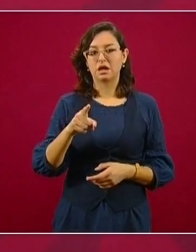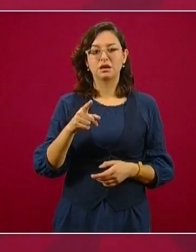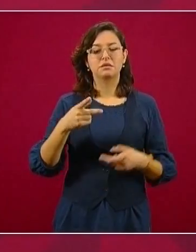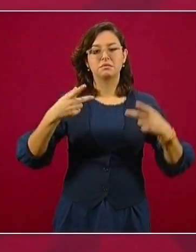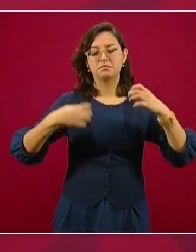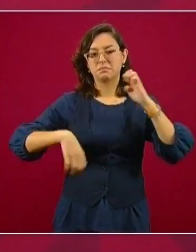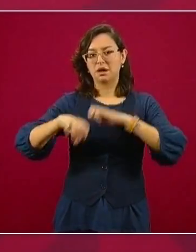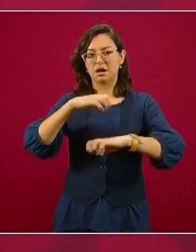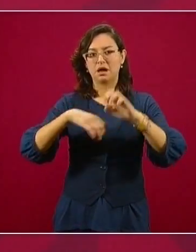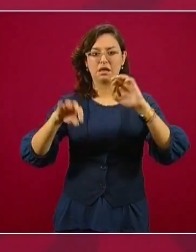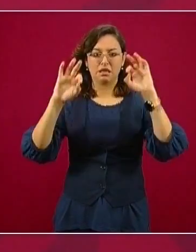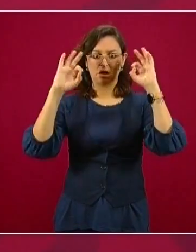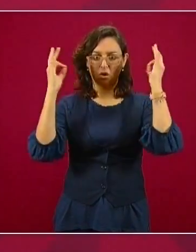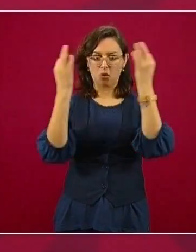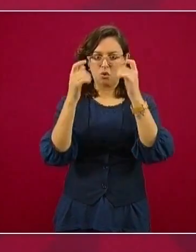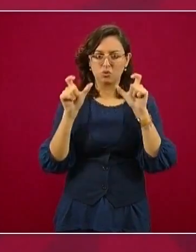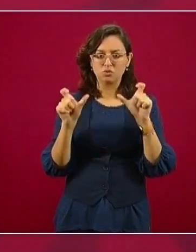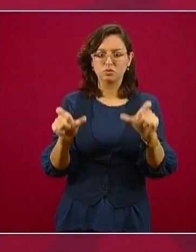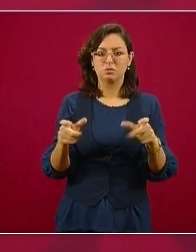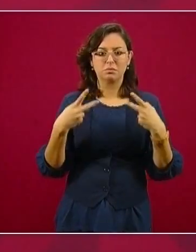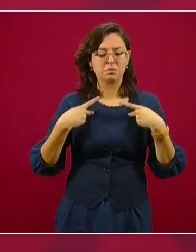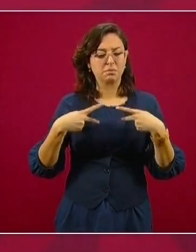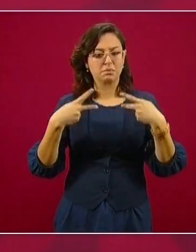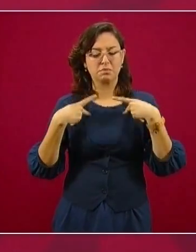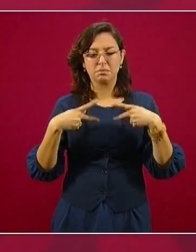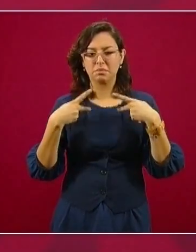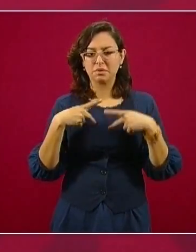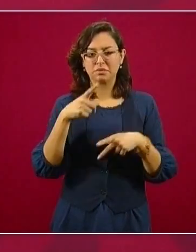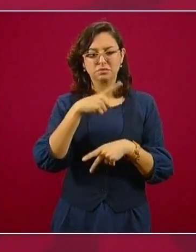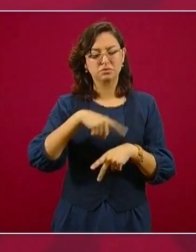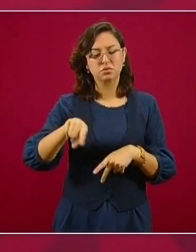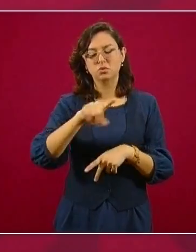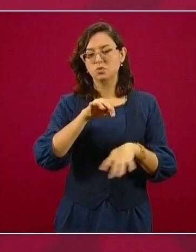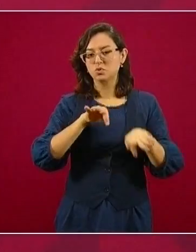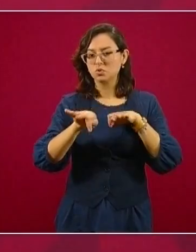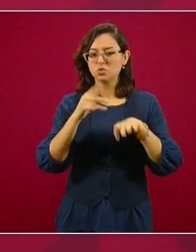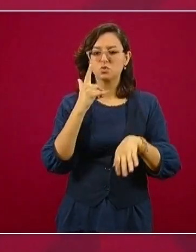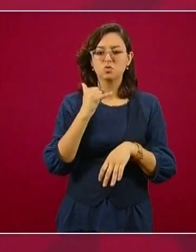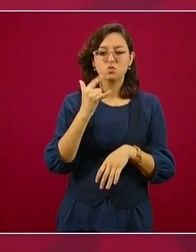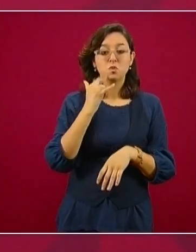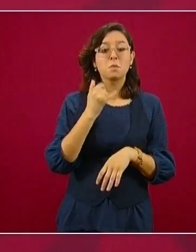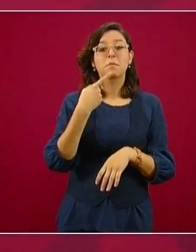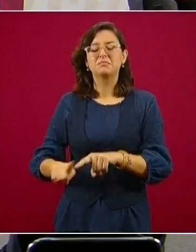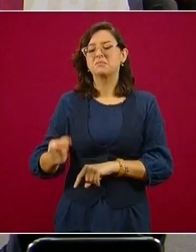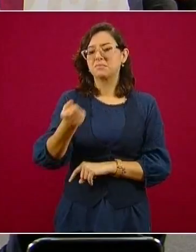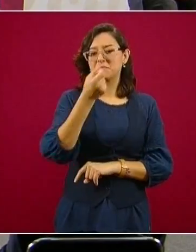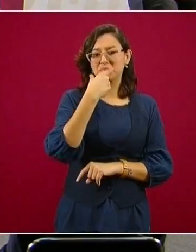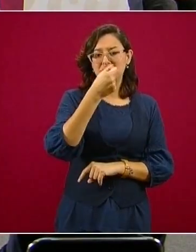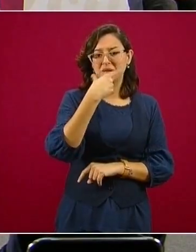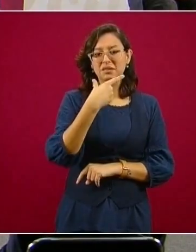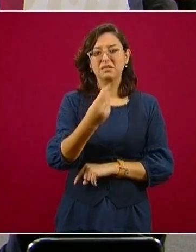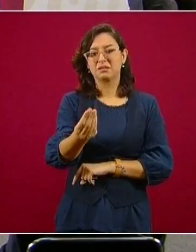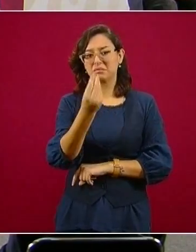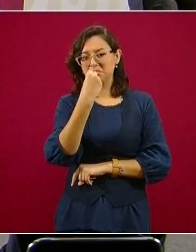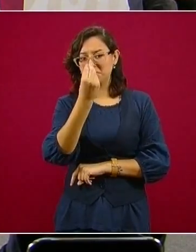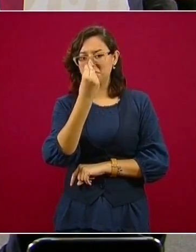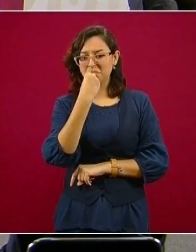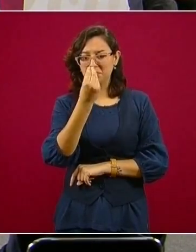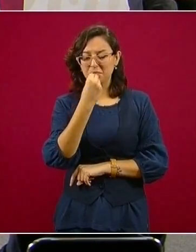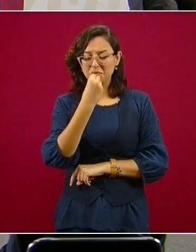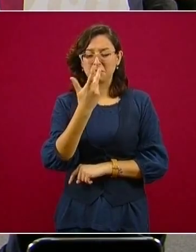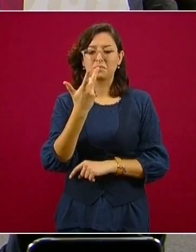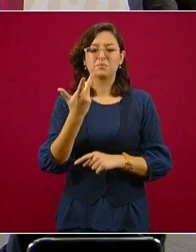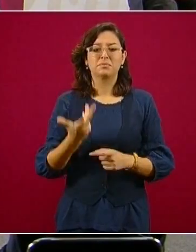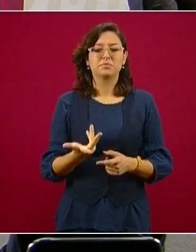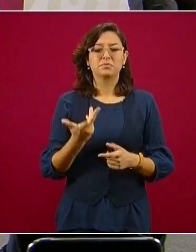Exteriores informó que hasta el momento suman 14.640 mexicanos repatriados en medio de la crisis mundial por la pandemia,